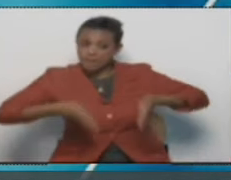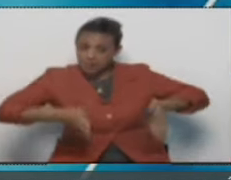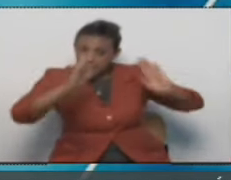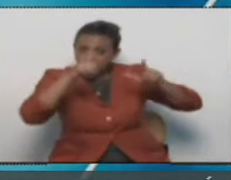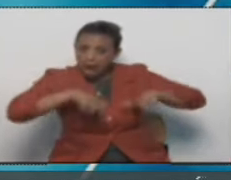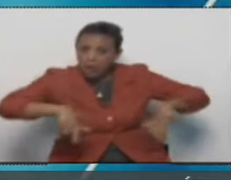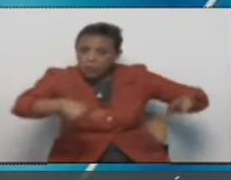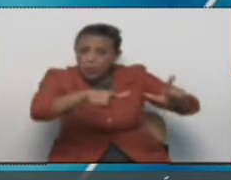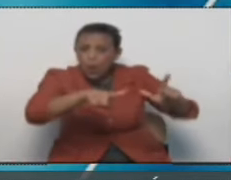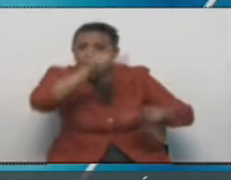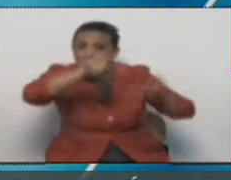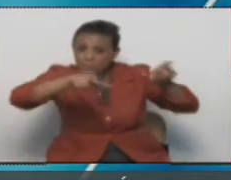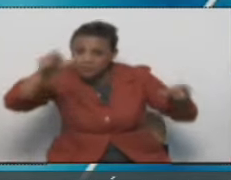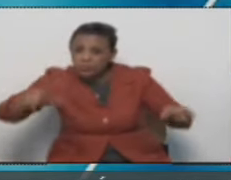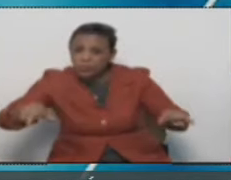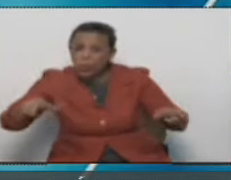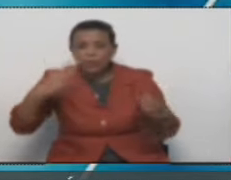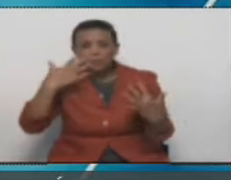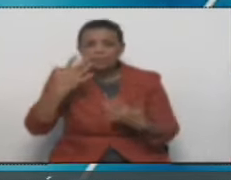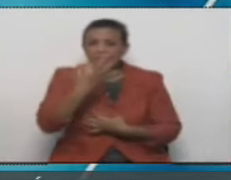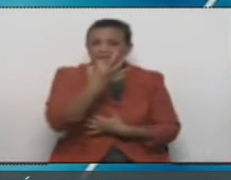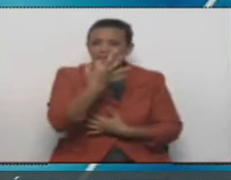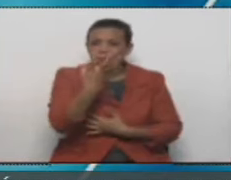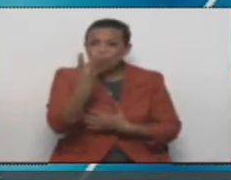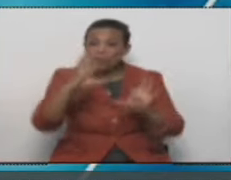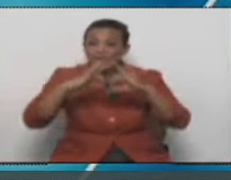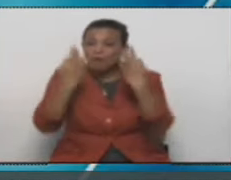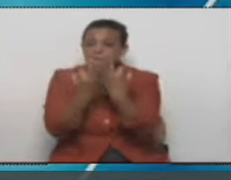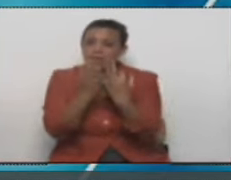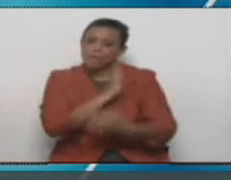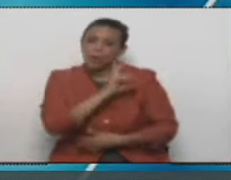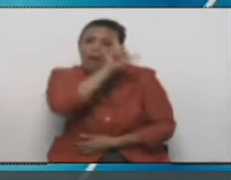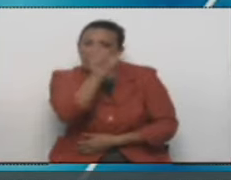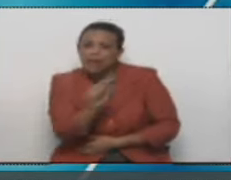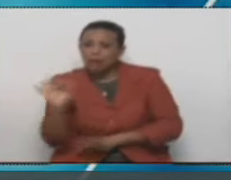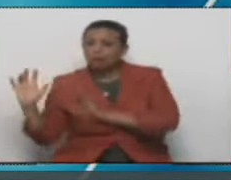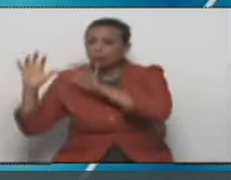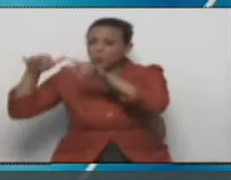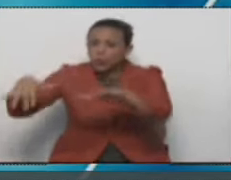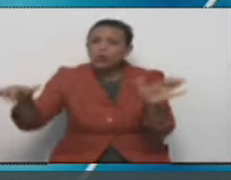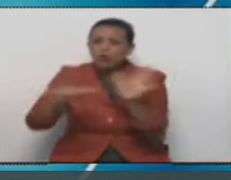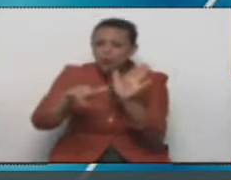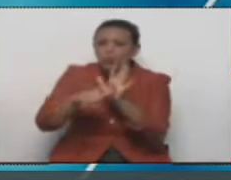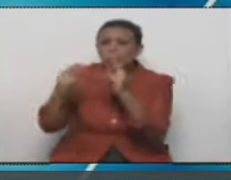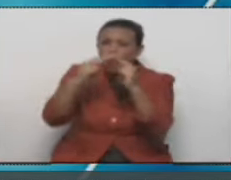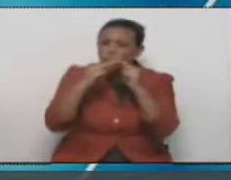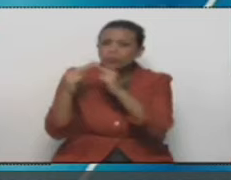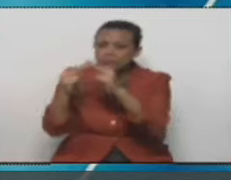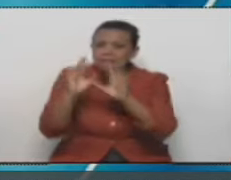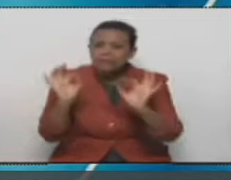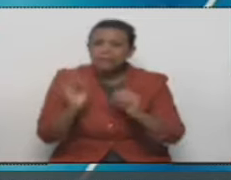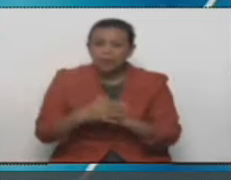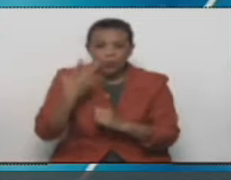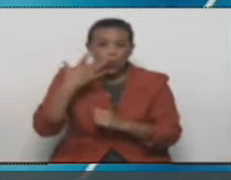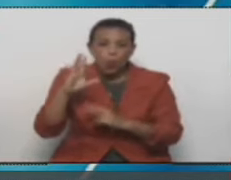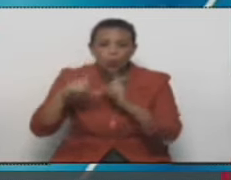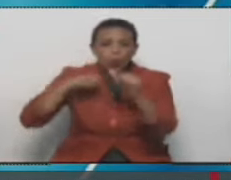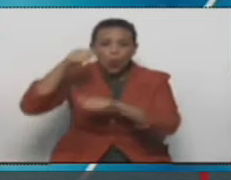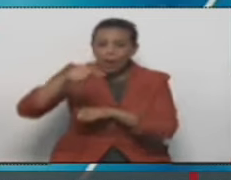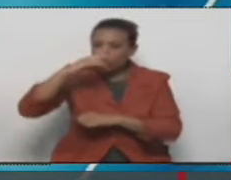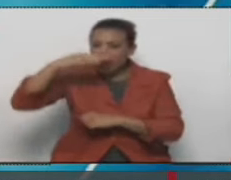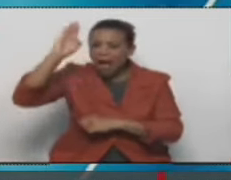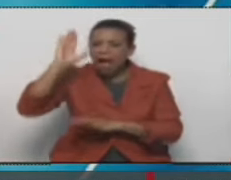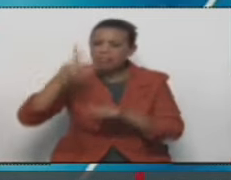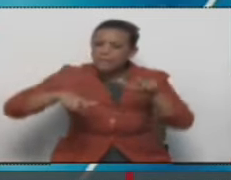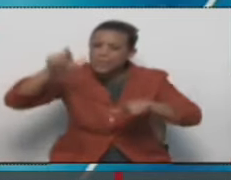había por lo menos tres, cuatro familias italianas con las cuales crecimos. Así que desde muy temprano conocía la